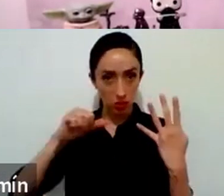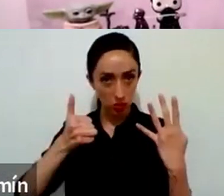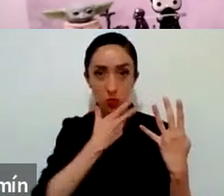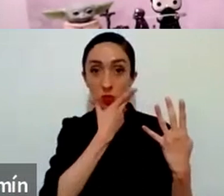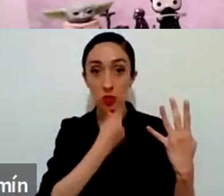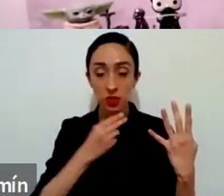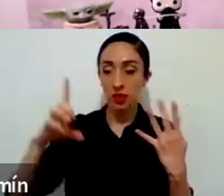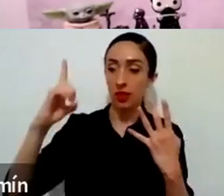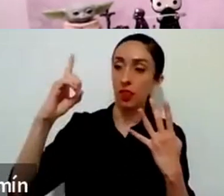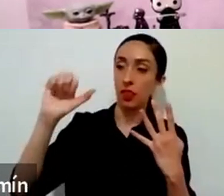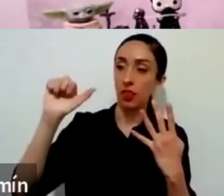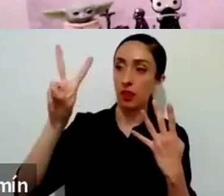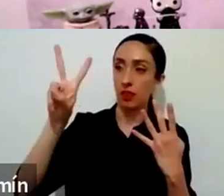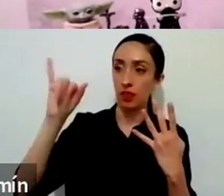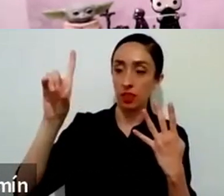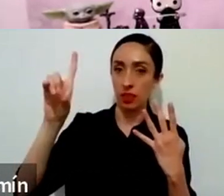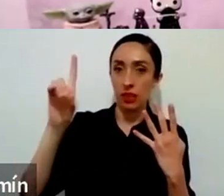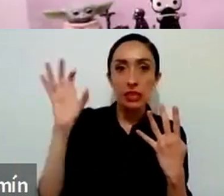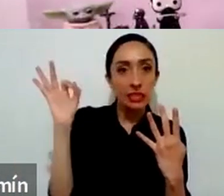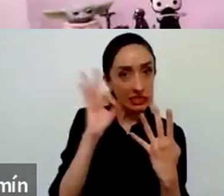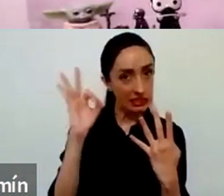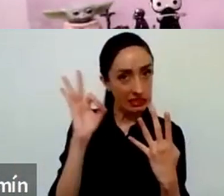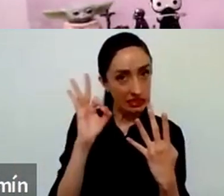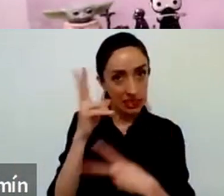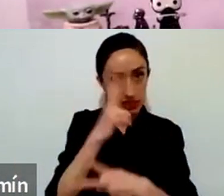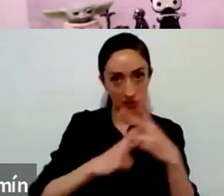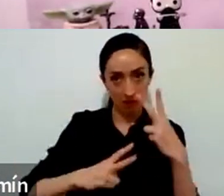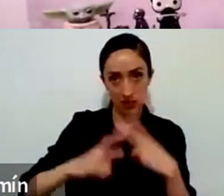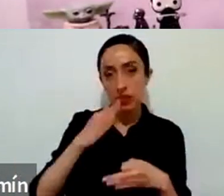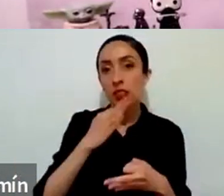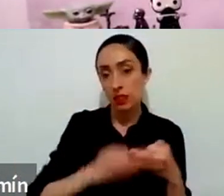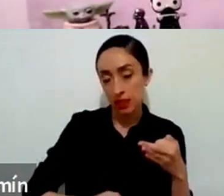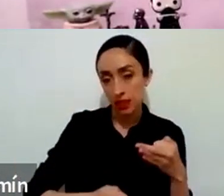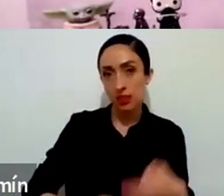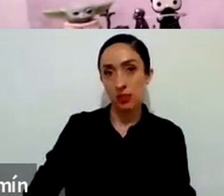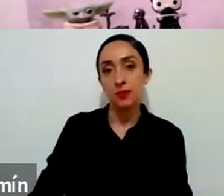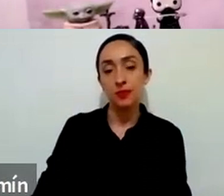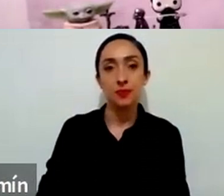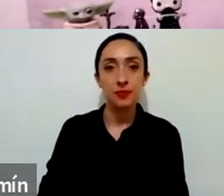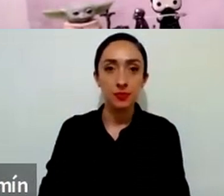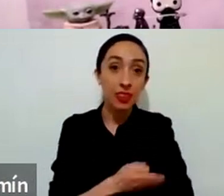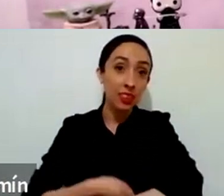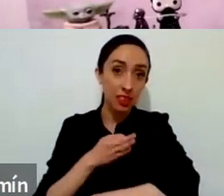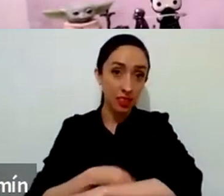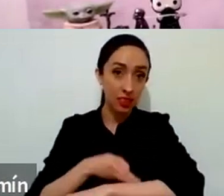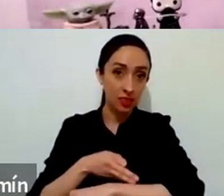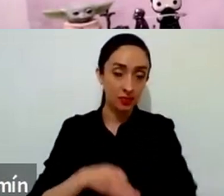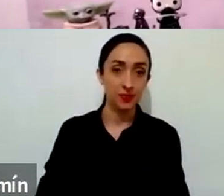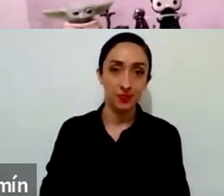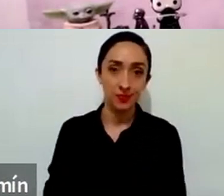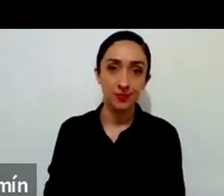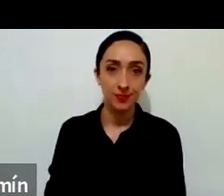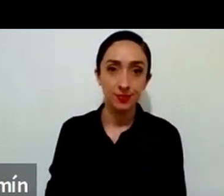y lo vamos a tener. Tal vez llegue más tarde hoy. Pero si no, pues ya lo verán más tarde. Y bueno,